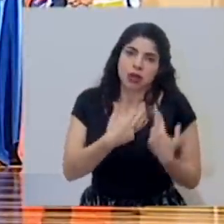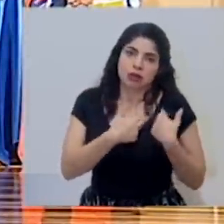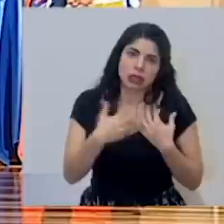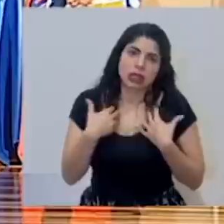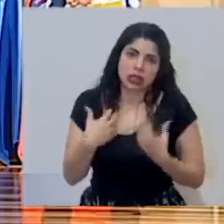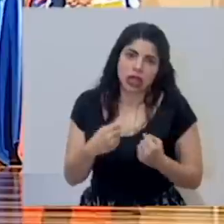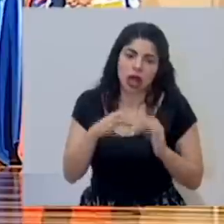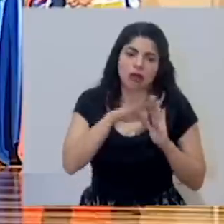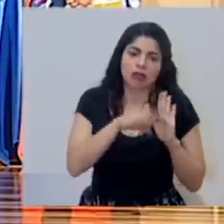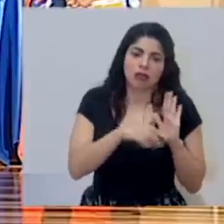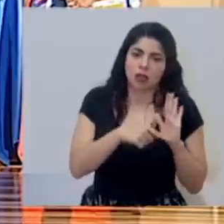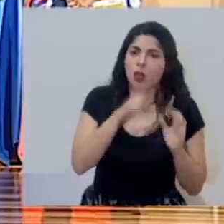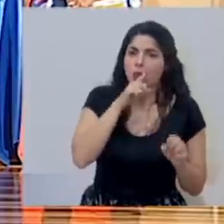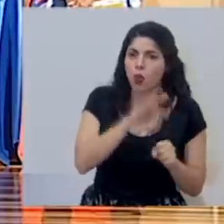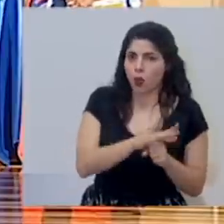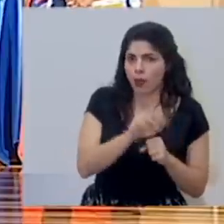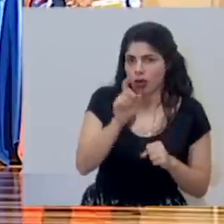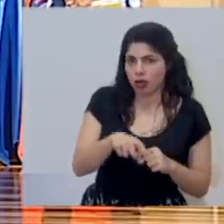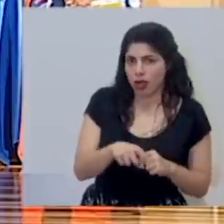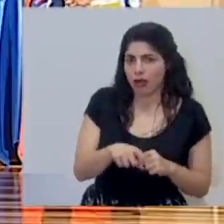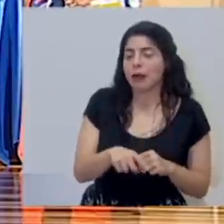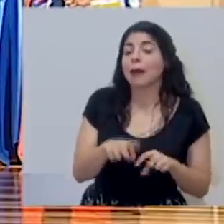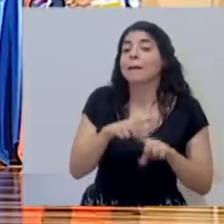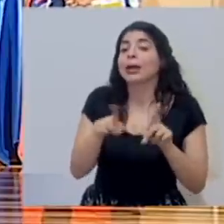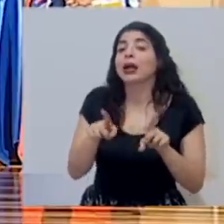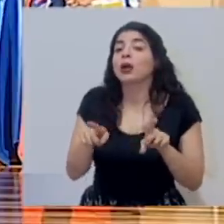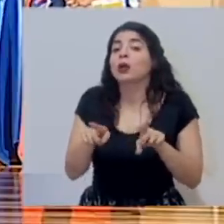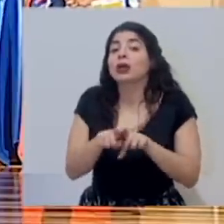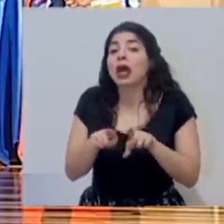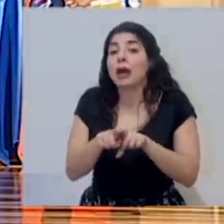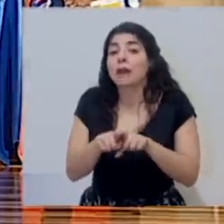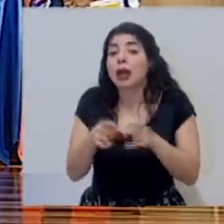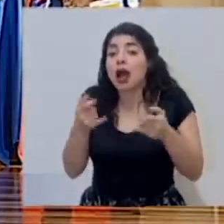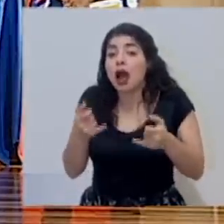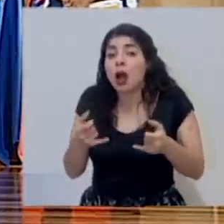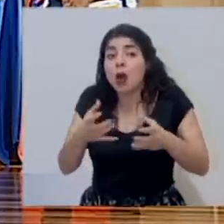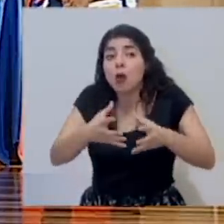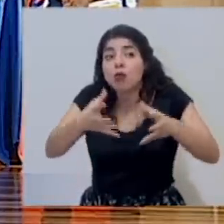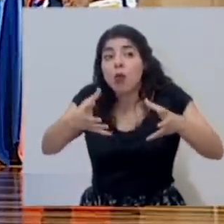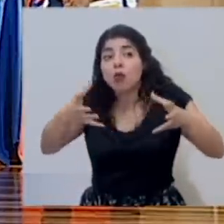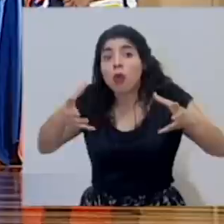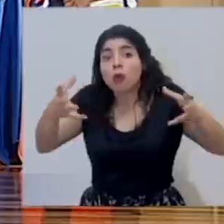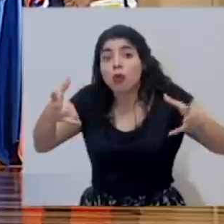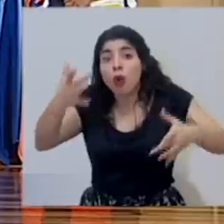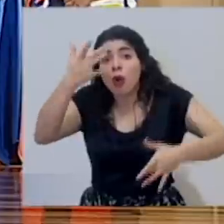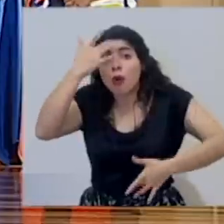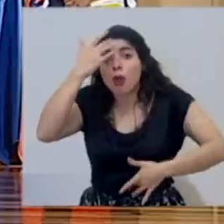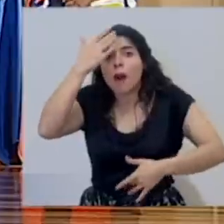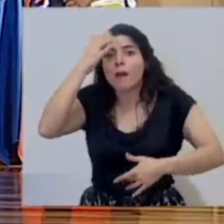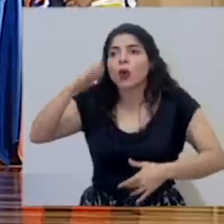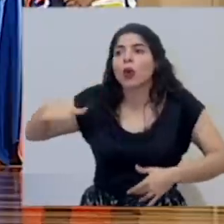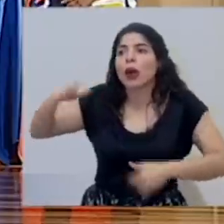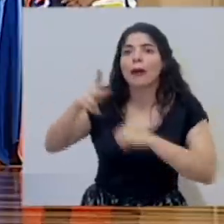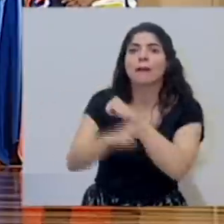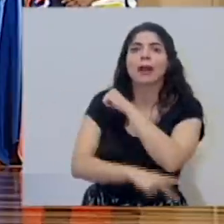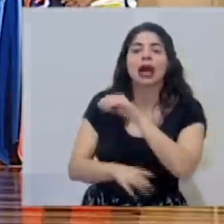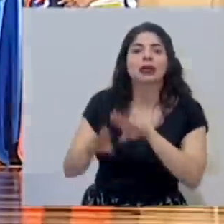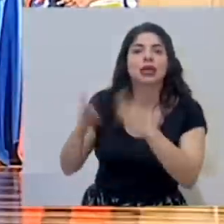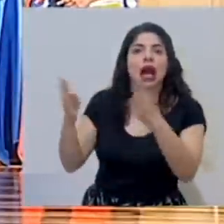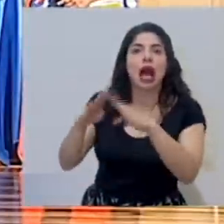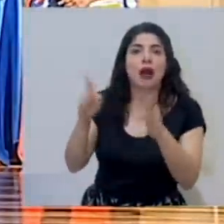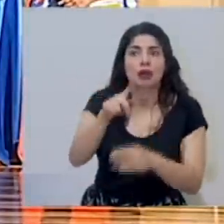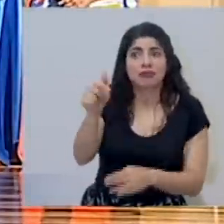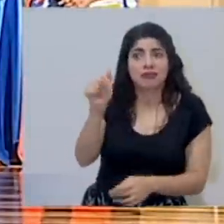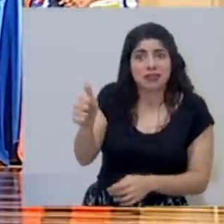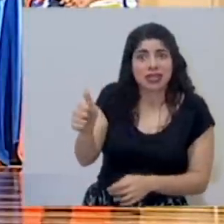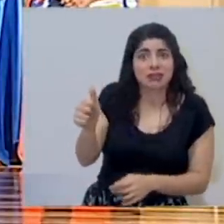cumpliendo los protocolos también el alto aumento de casos se debe a la apertura del país que ustedes mismos